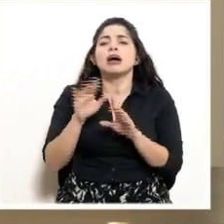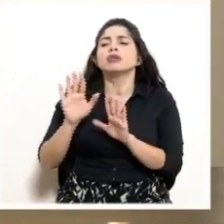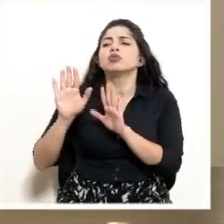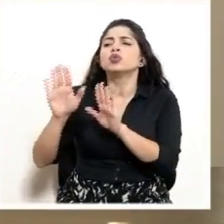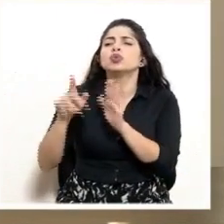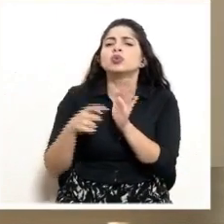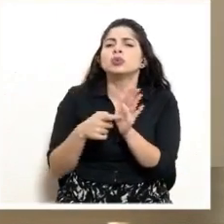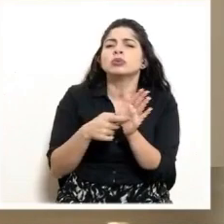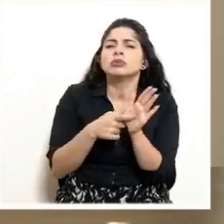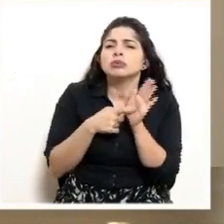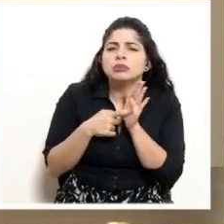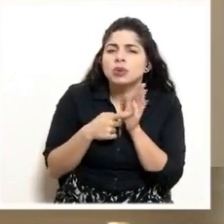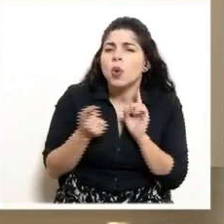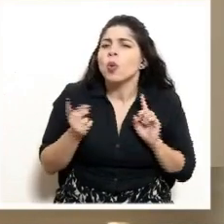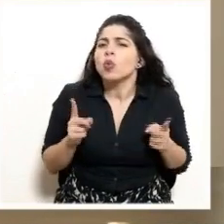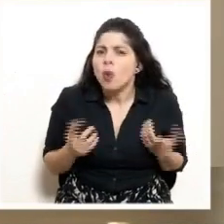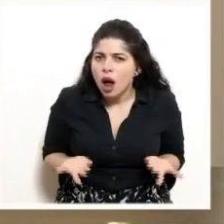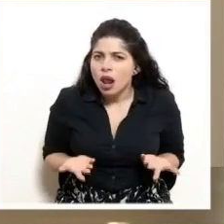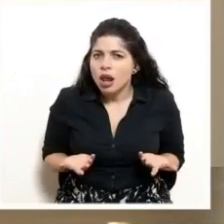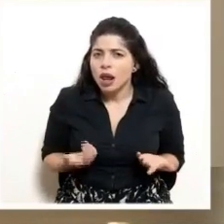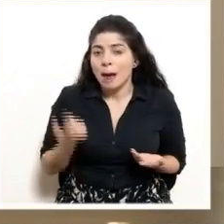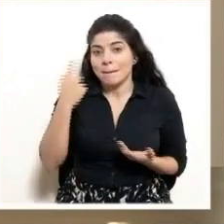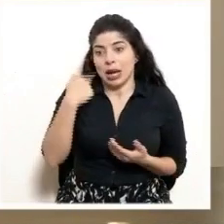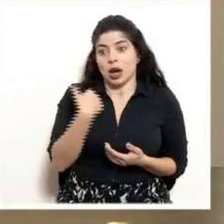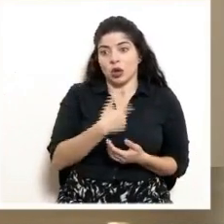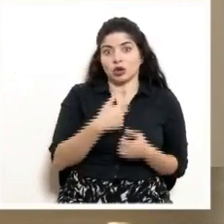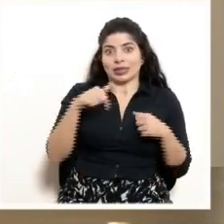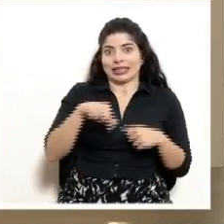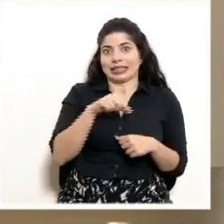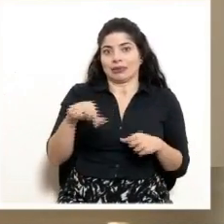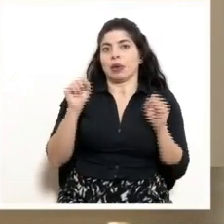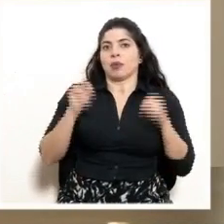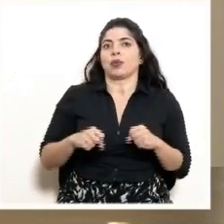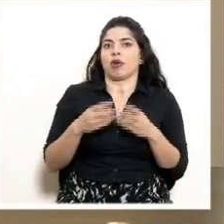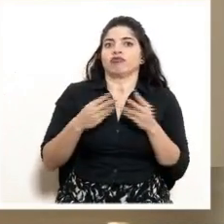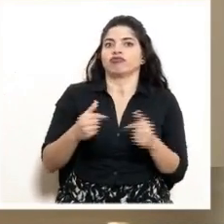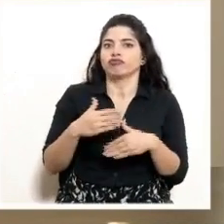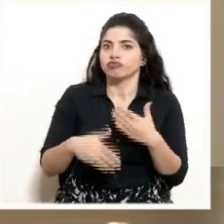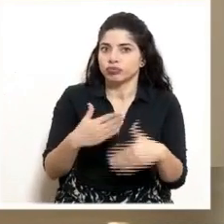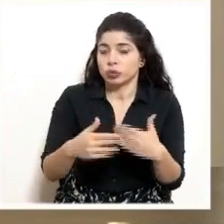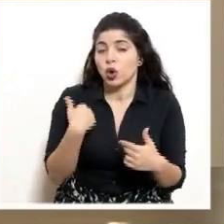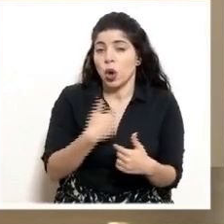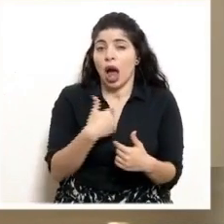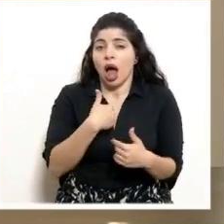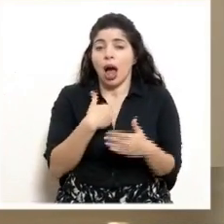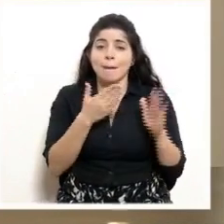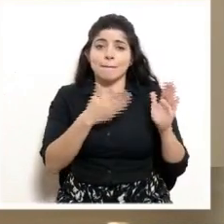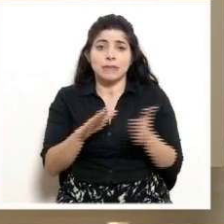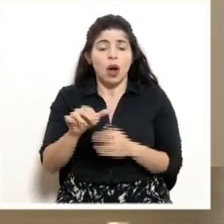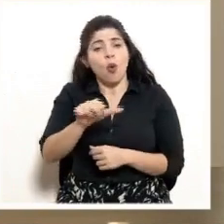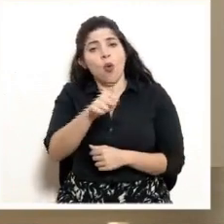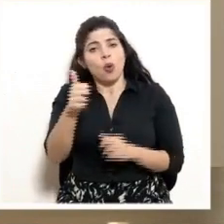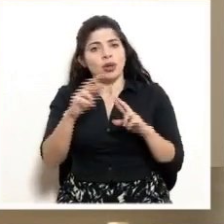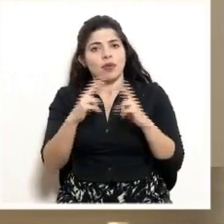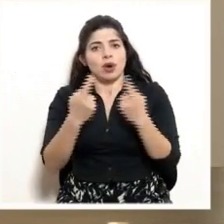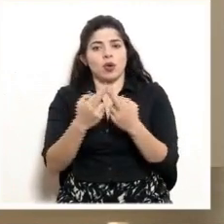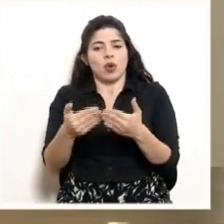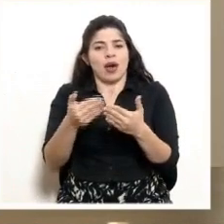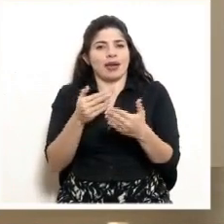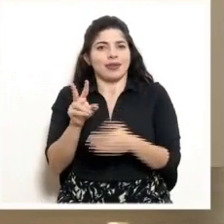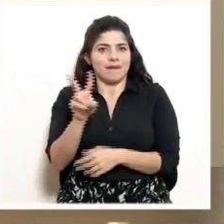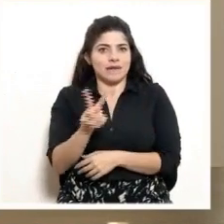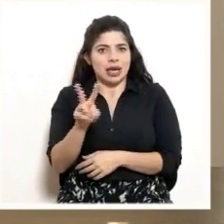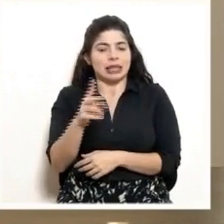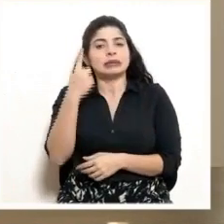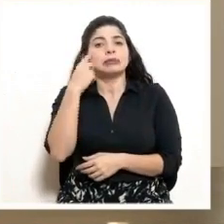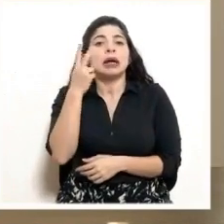puntuales que tendríamos para poder avanzar esta misma semana. Tenemos programada otra reunión antes del viernes para